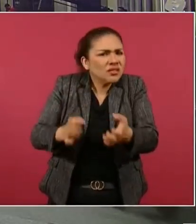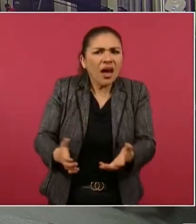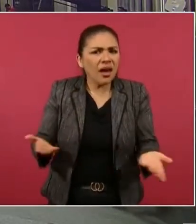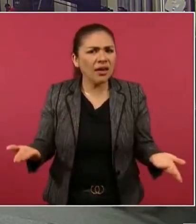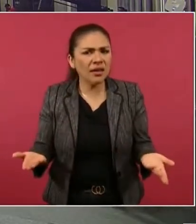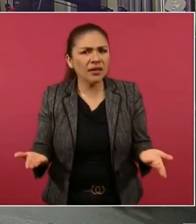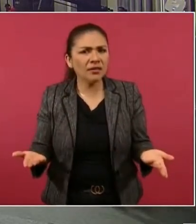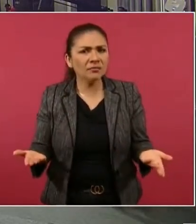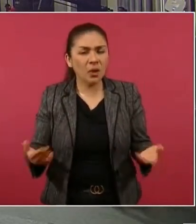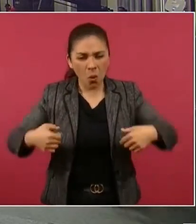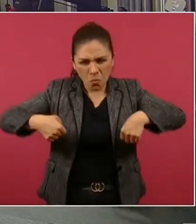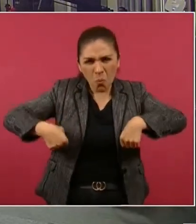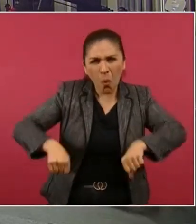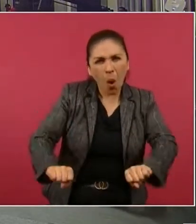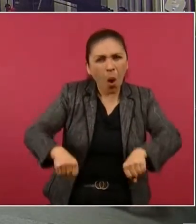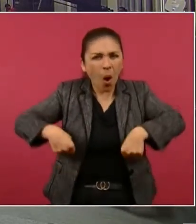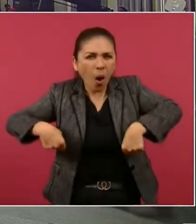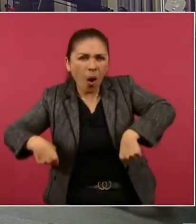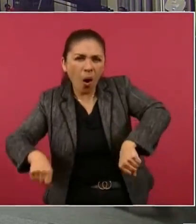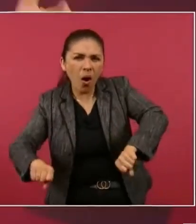Las motos esas,